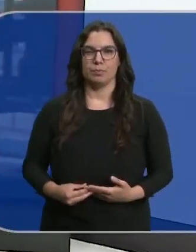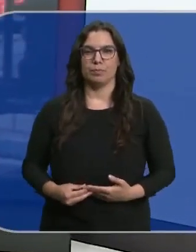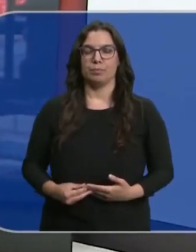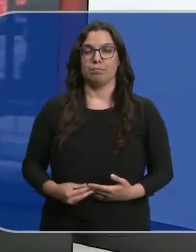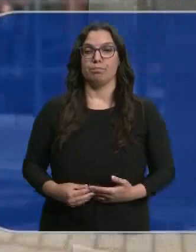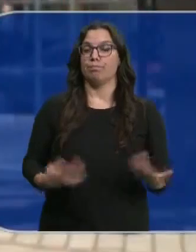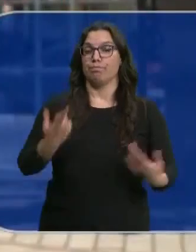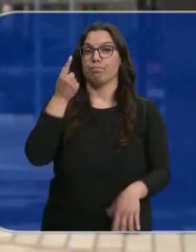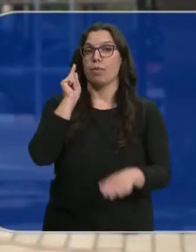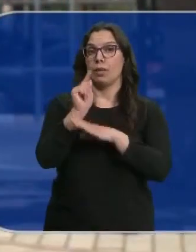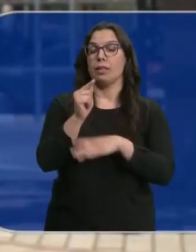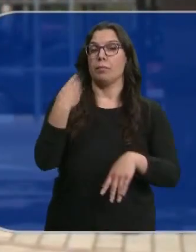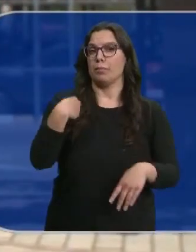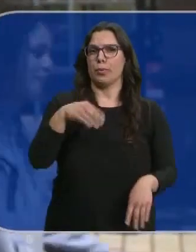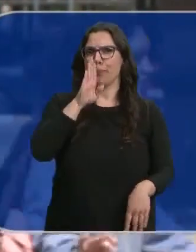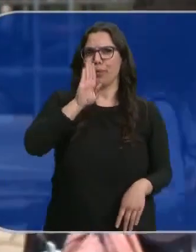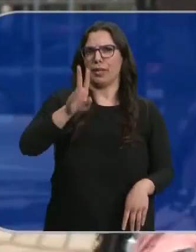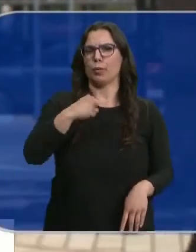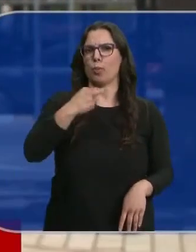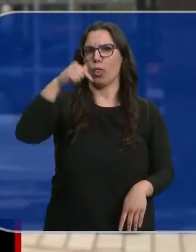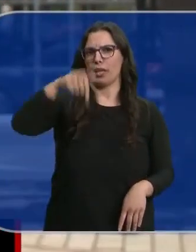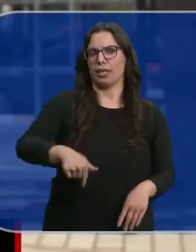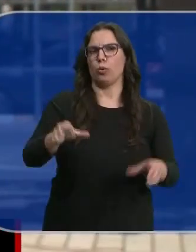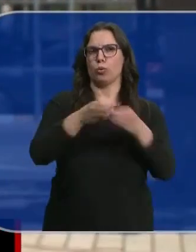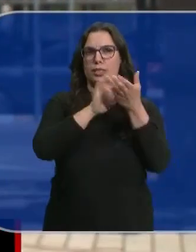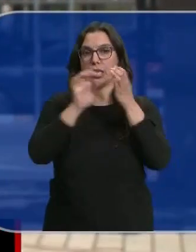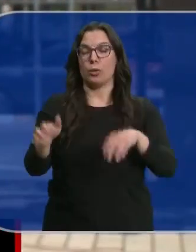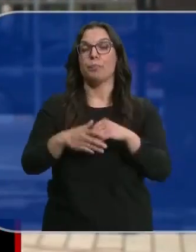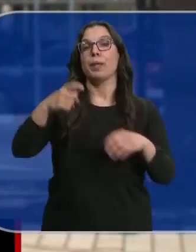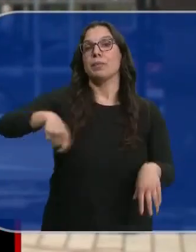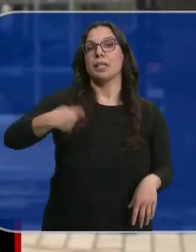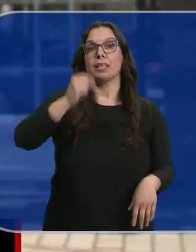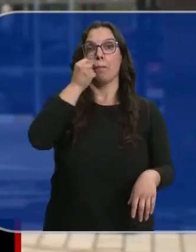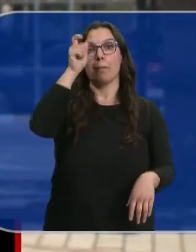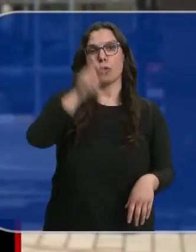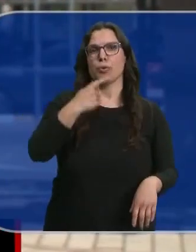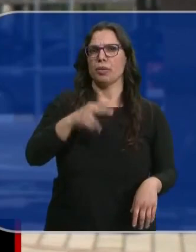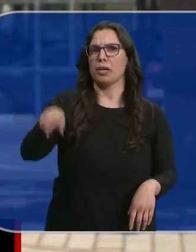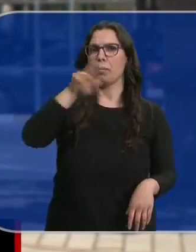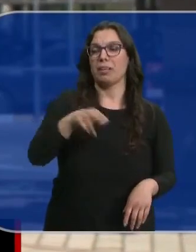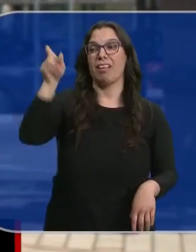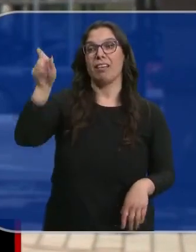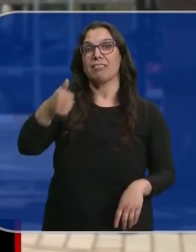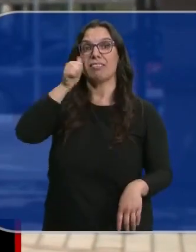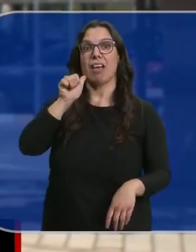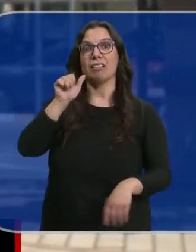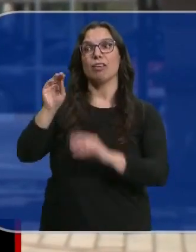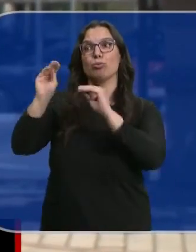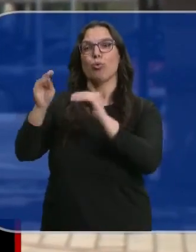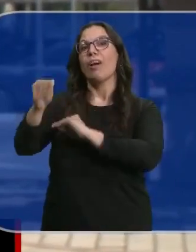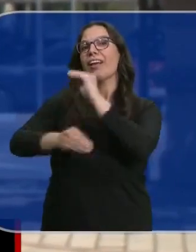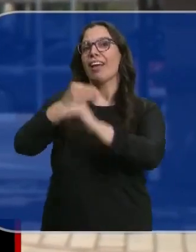Y una de las críticas llega directamente desde aquí, desde la Junta. El presidente Mañueco ha insistido en que Pedro Sánchez